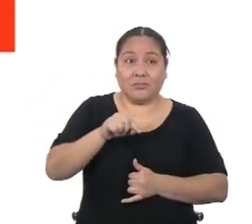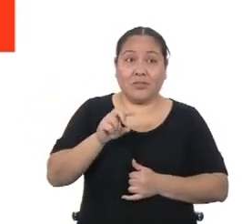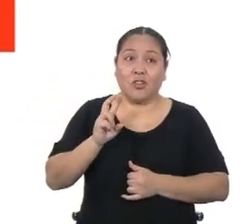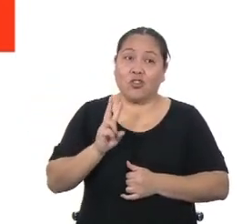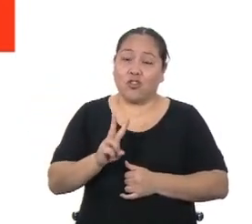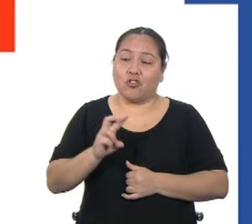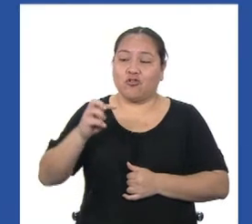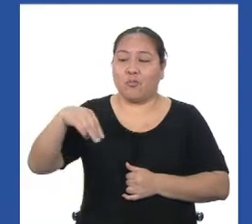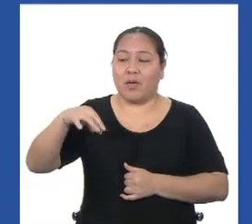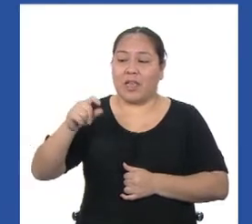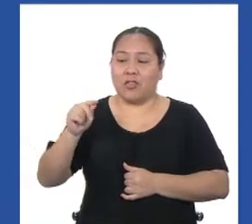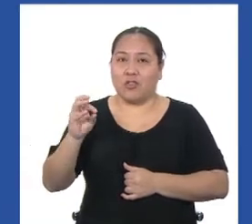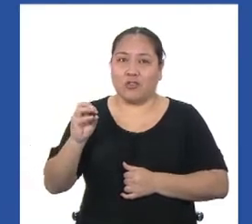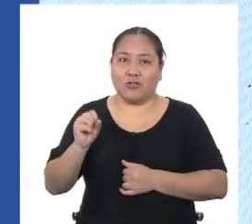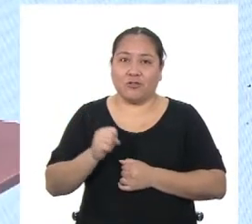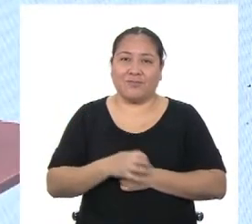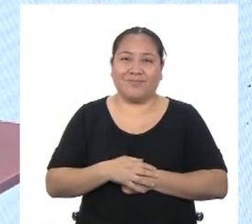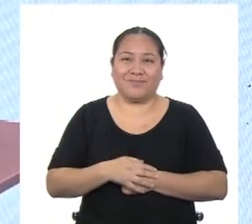2 metros.